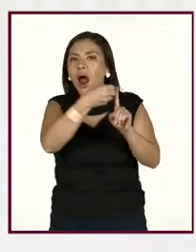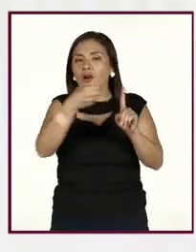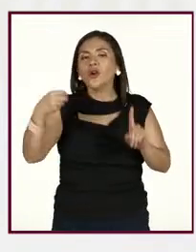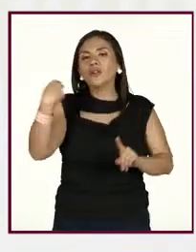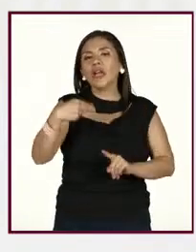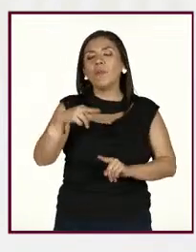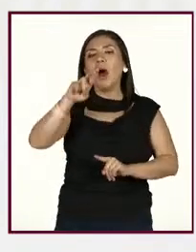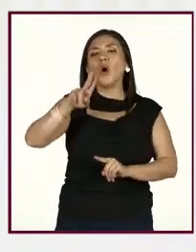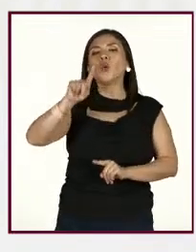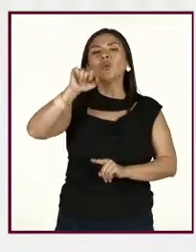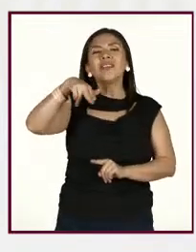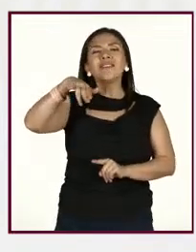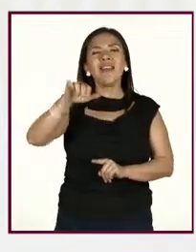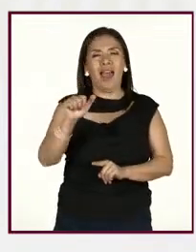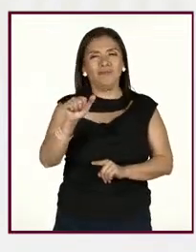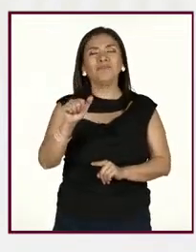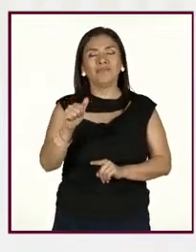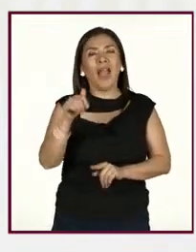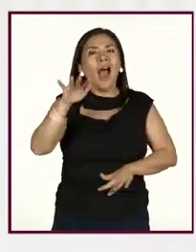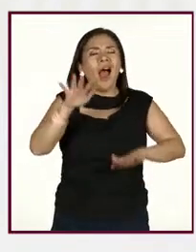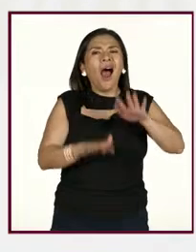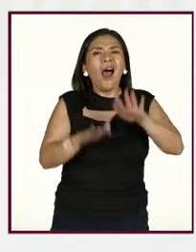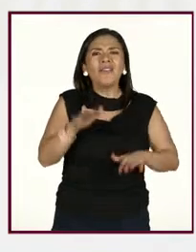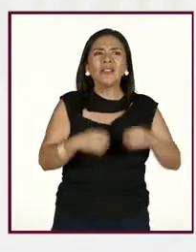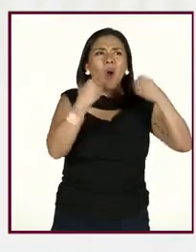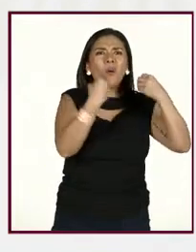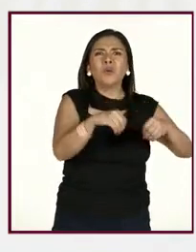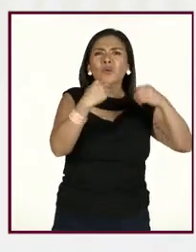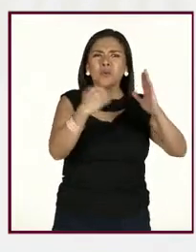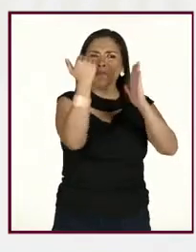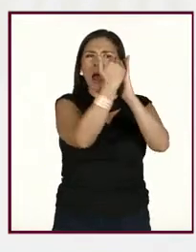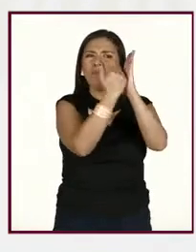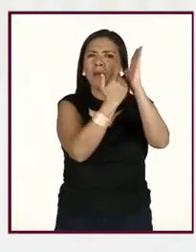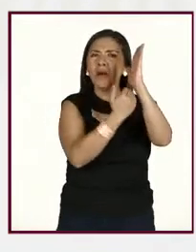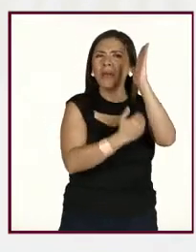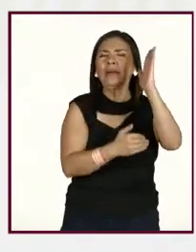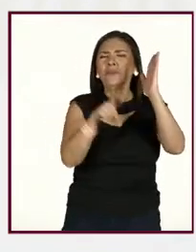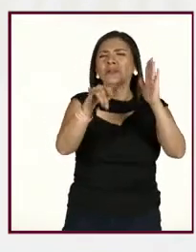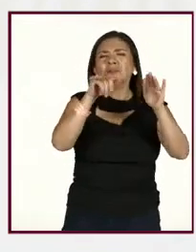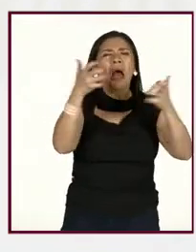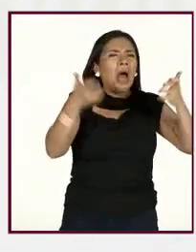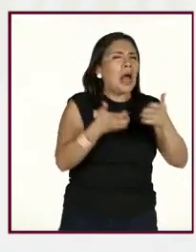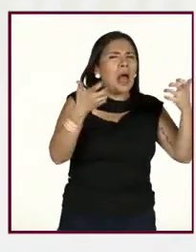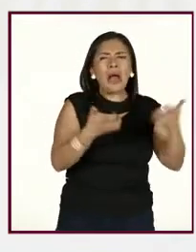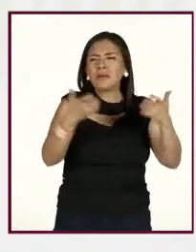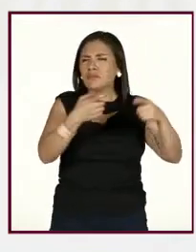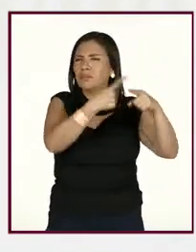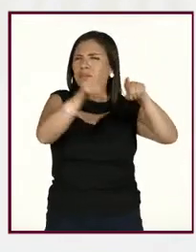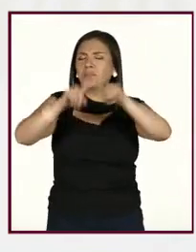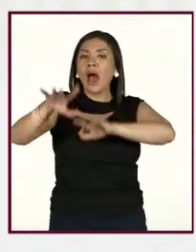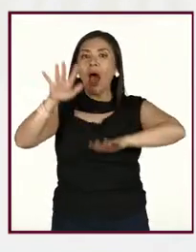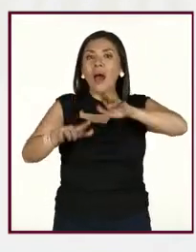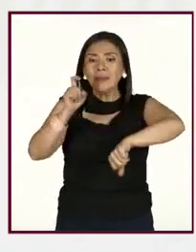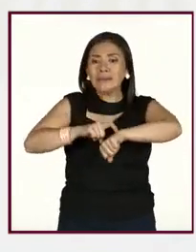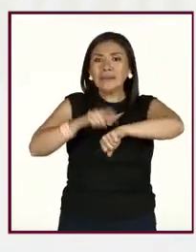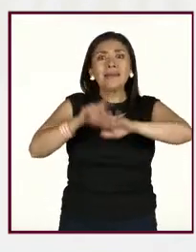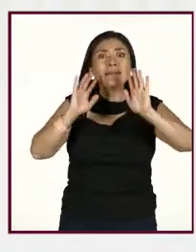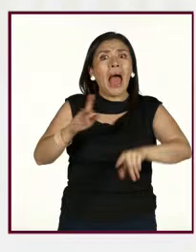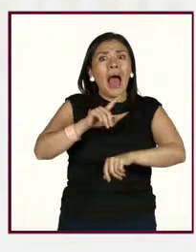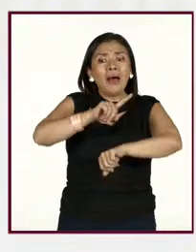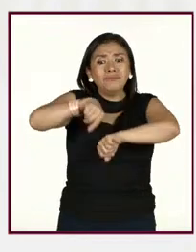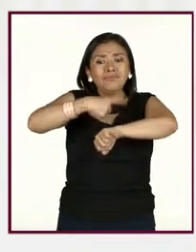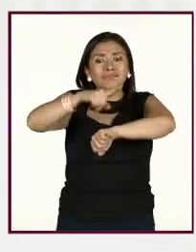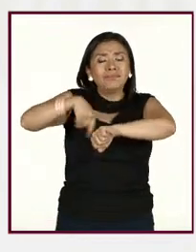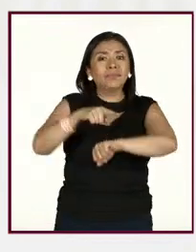Muchas veces tenemos tantas cosas que hacer que las vamos haciendo, haciendo, haciendo, a veces nos gana el tiempo y pues ya,